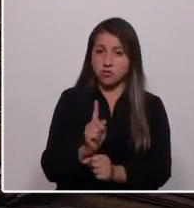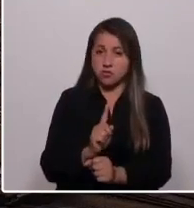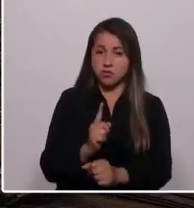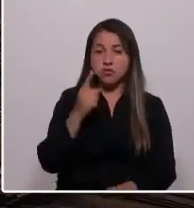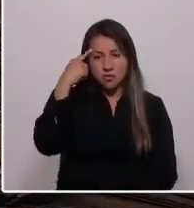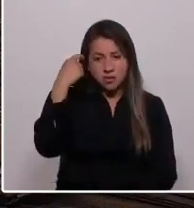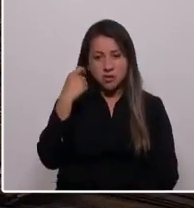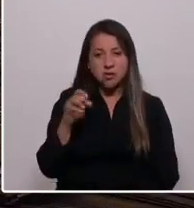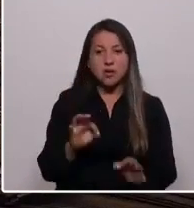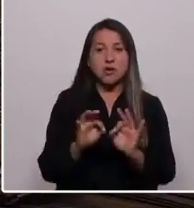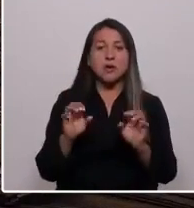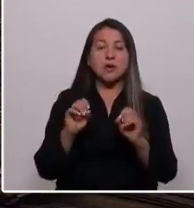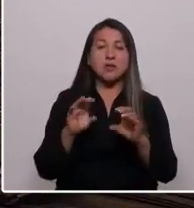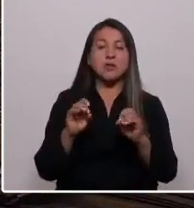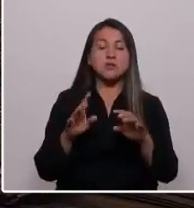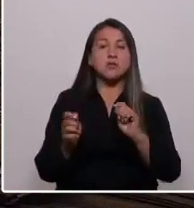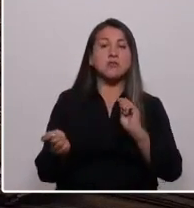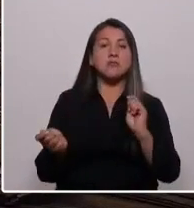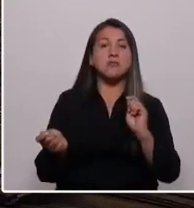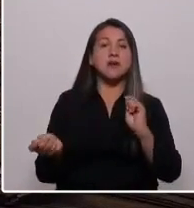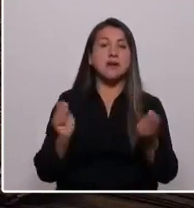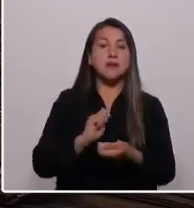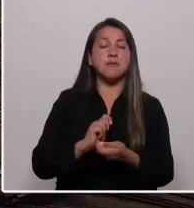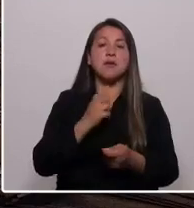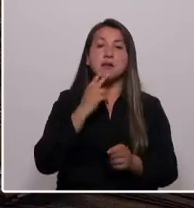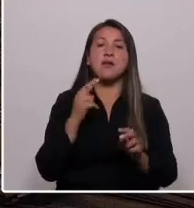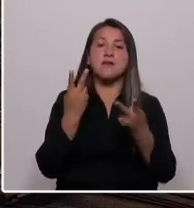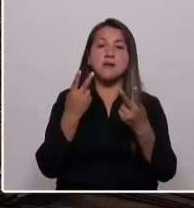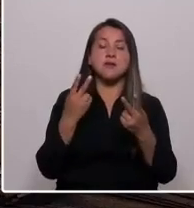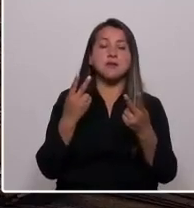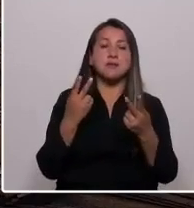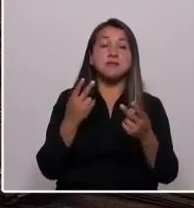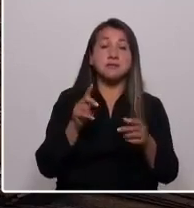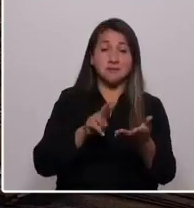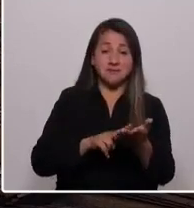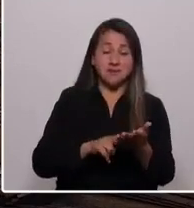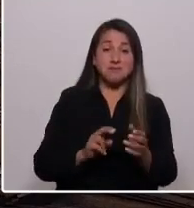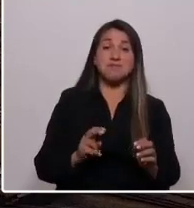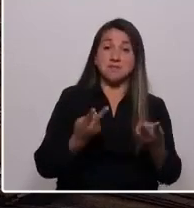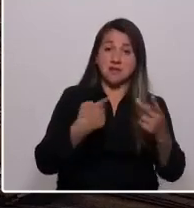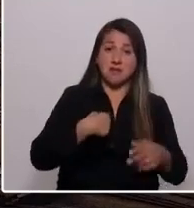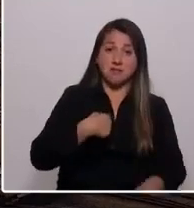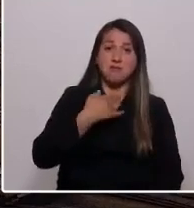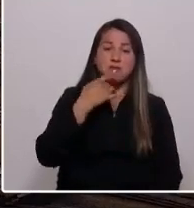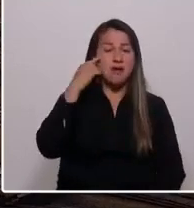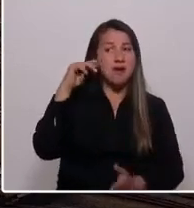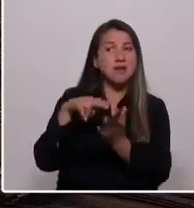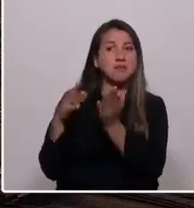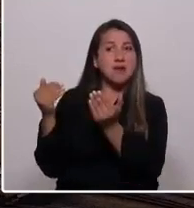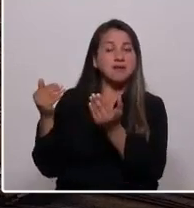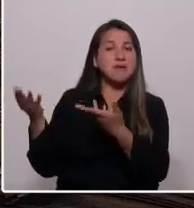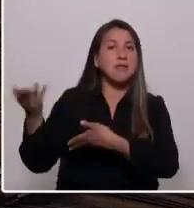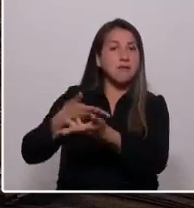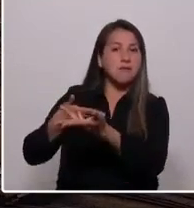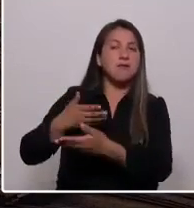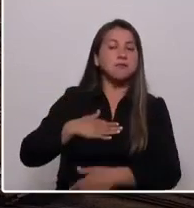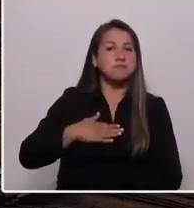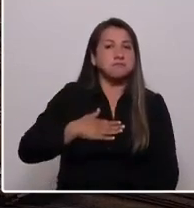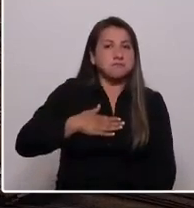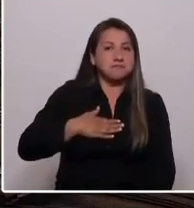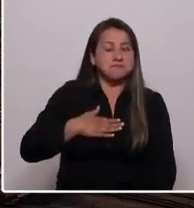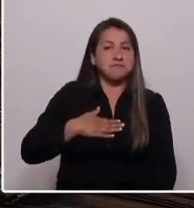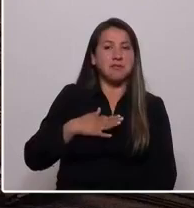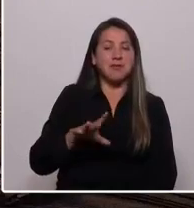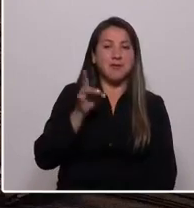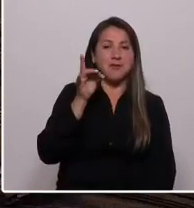educación porque me cambió la vida, me salvó, me devolvió la esperanza que yo podía hacer algo que importara y en eso descubrí mi vocación.